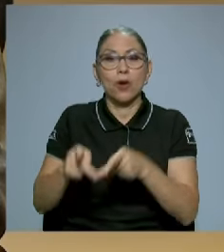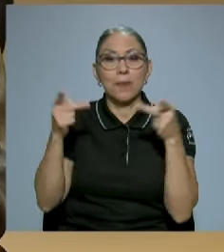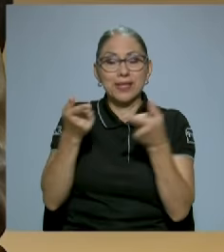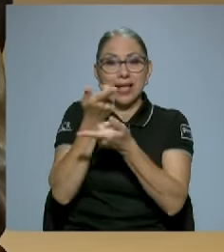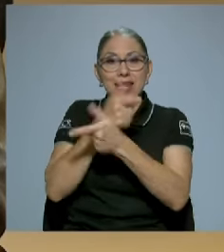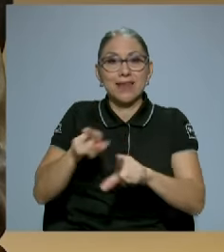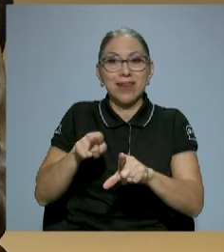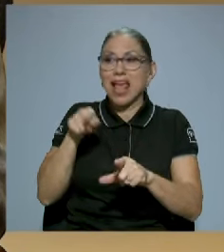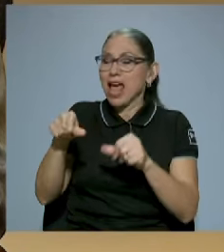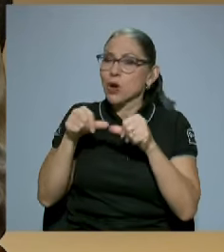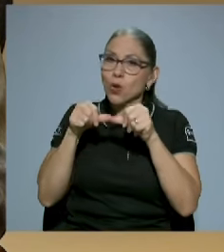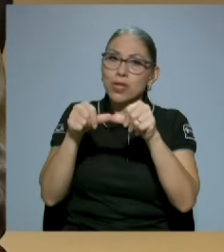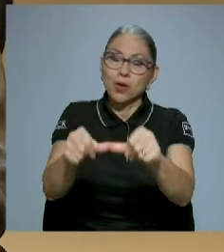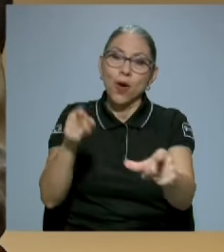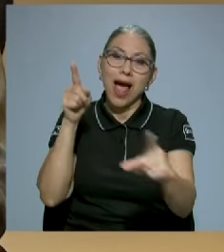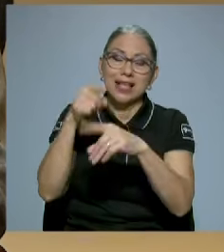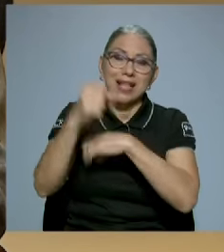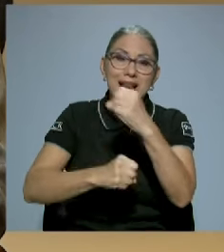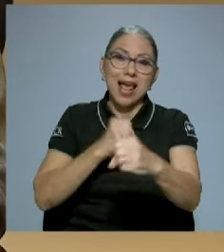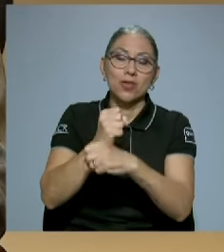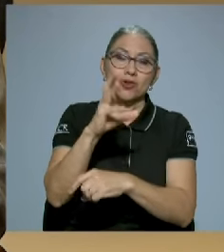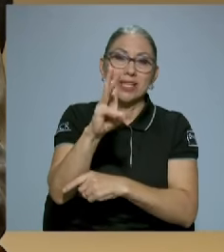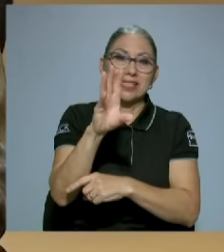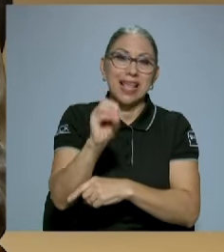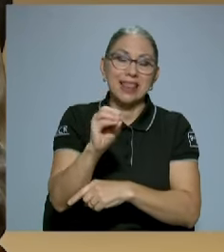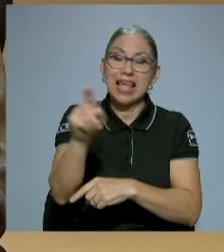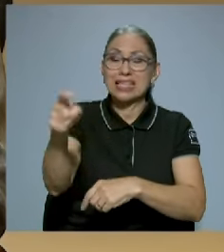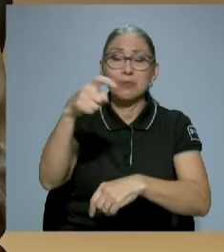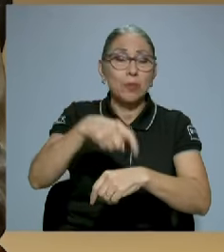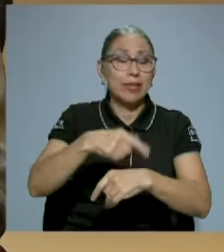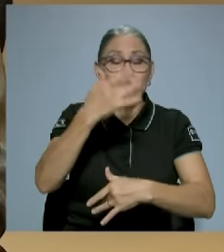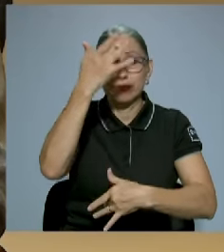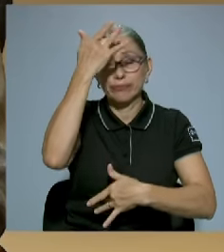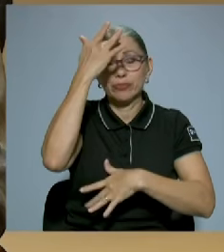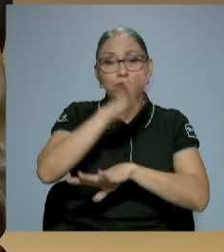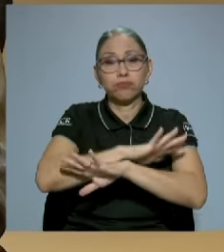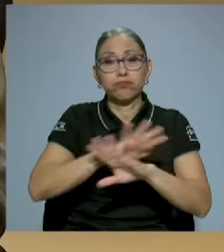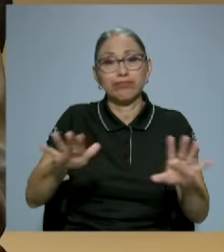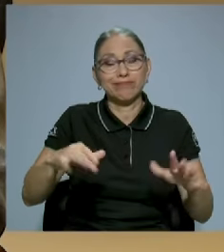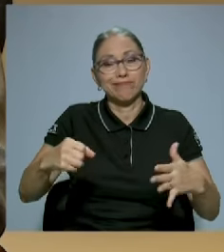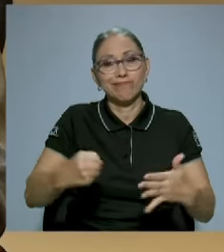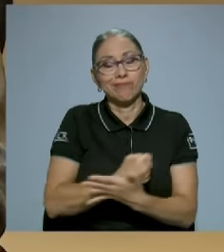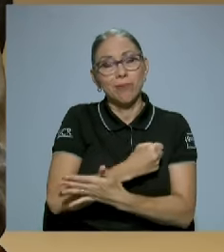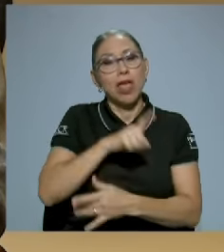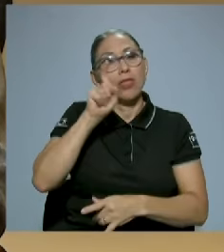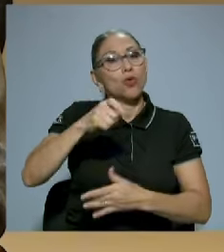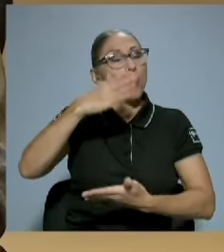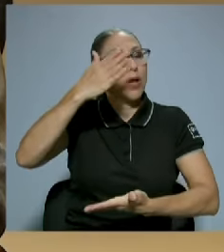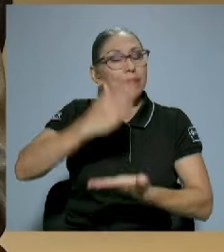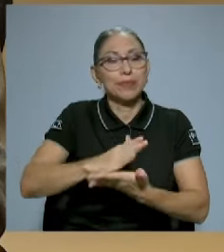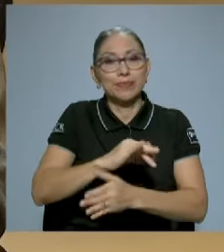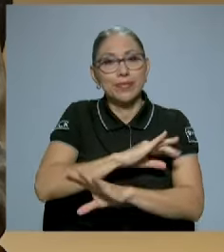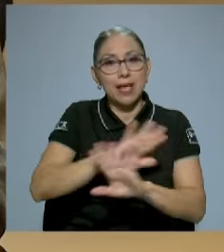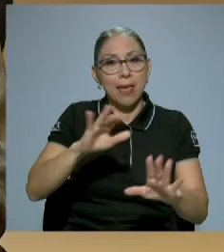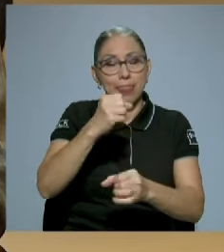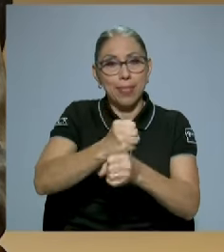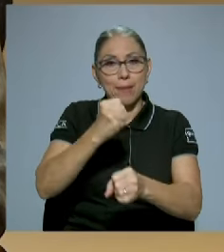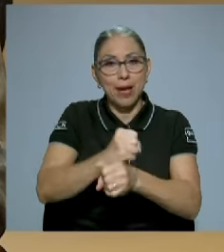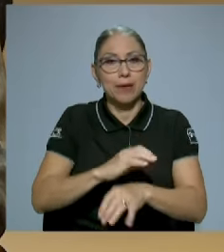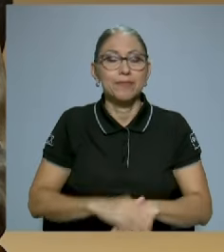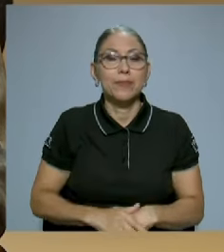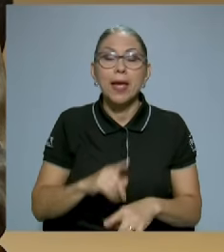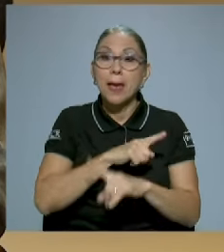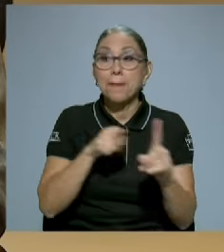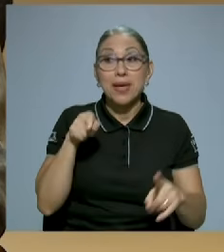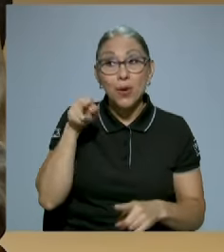cuando desgraciadamente le dio un derrame masivo y tuvo que dejar toda actividad laborativa. Pero entonces